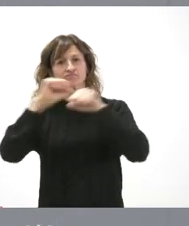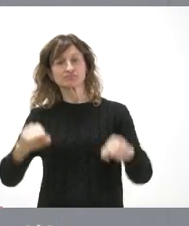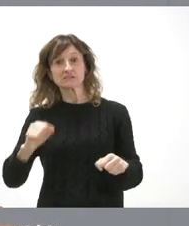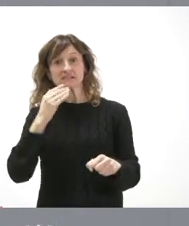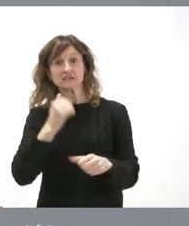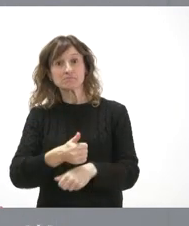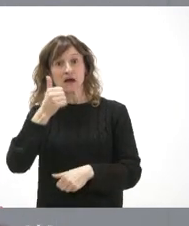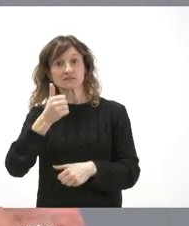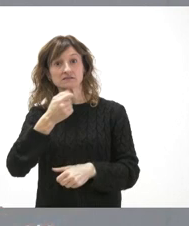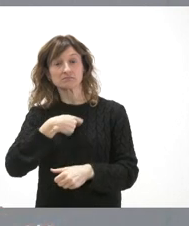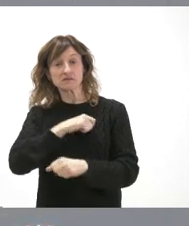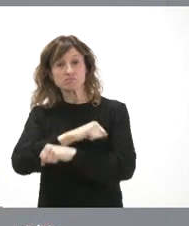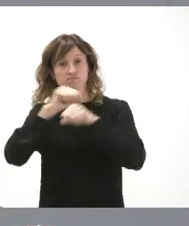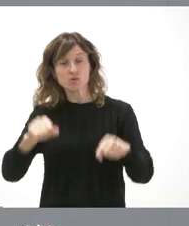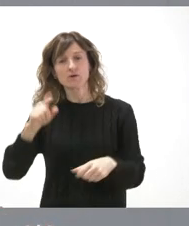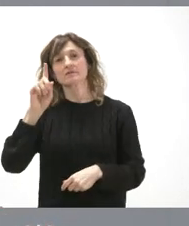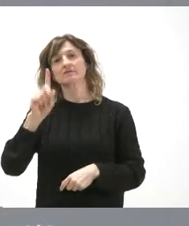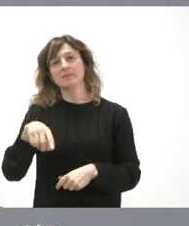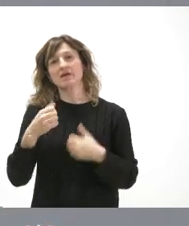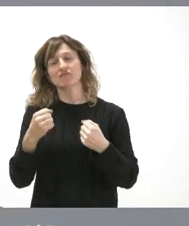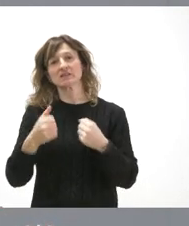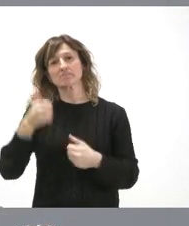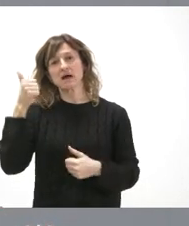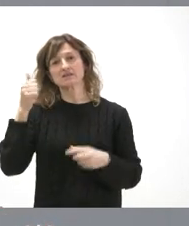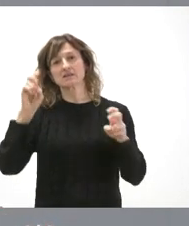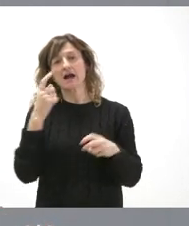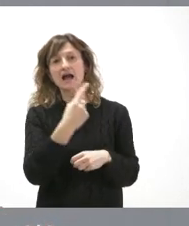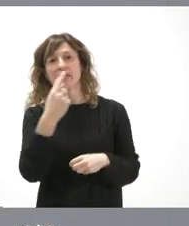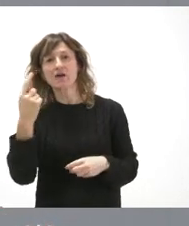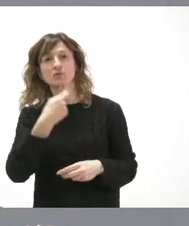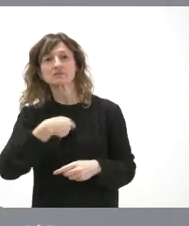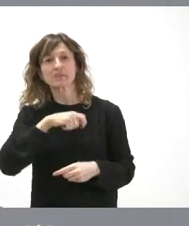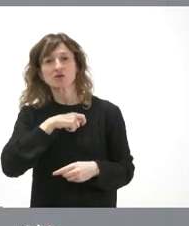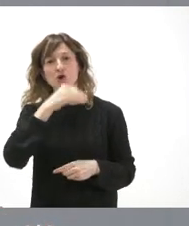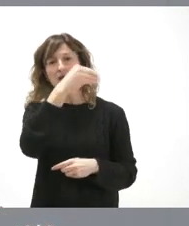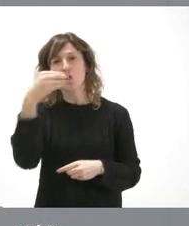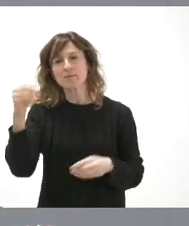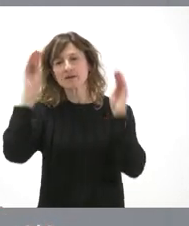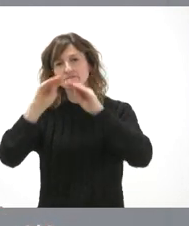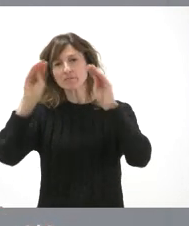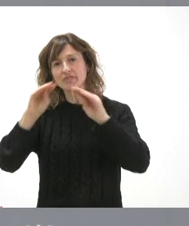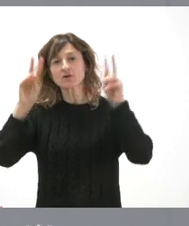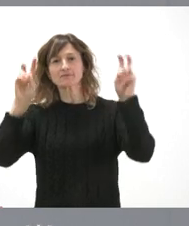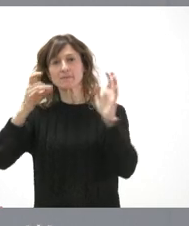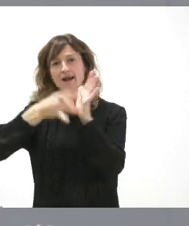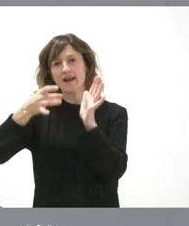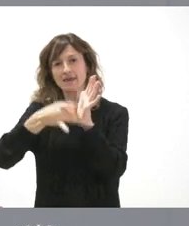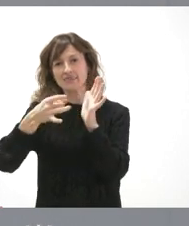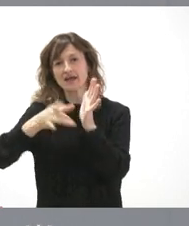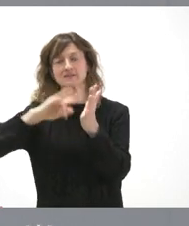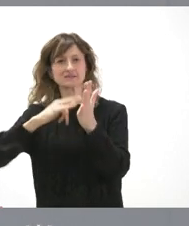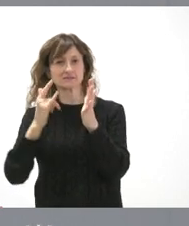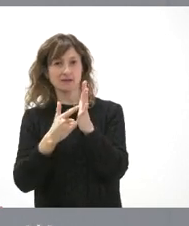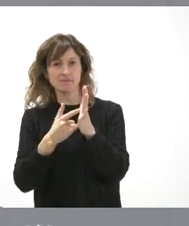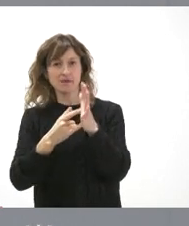fuertes seamos como españoles, también más fuerte va a ser cada uno de los españoles y de los jóvenes en su formación y sus términos de calidad del sistema